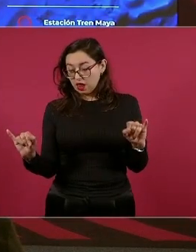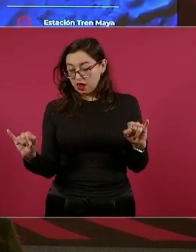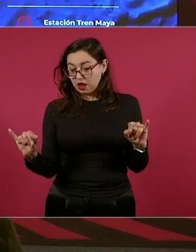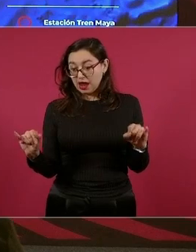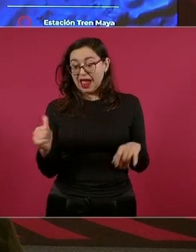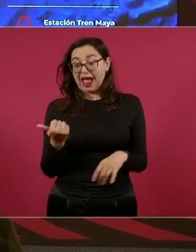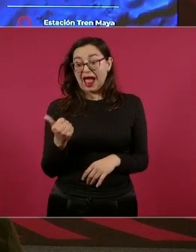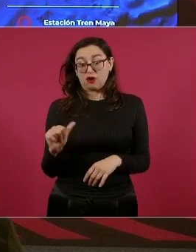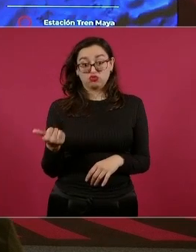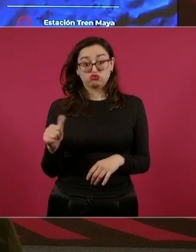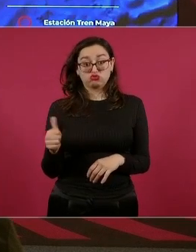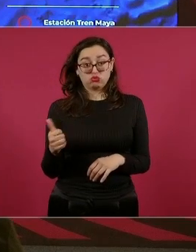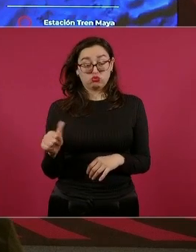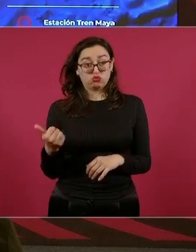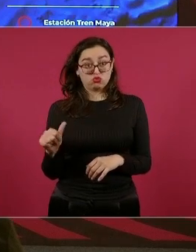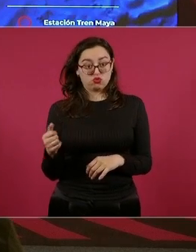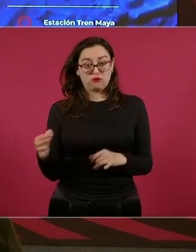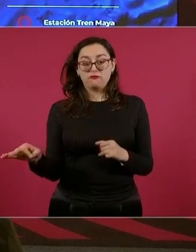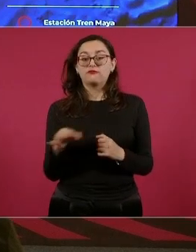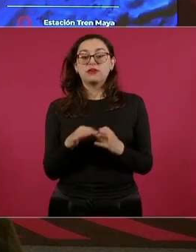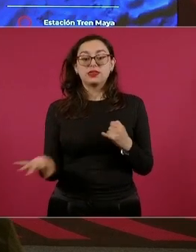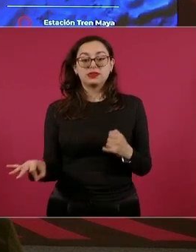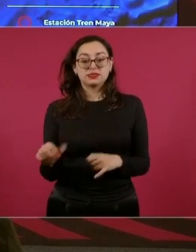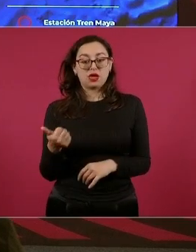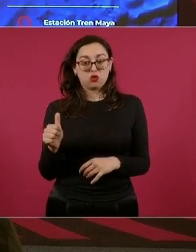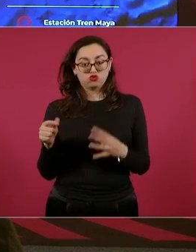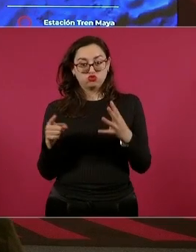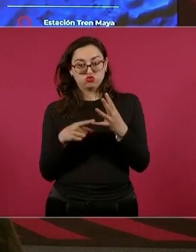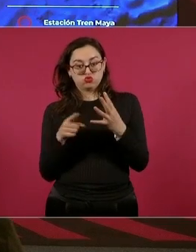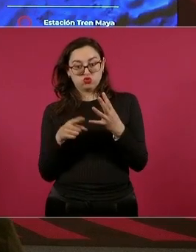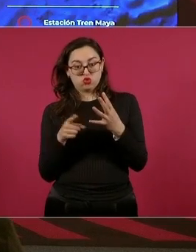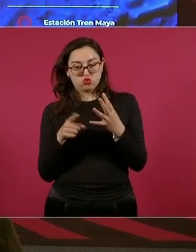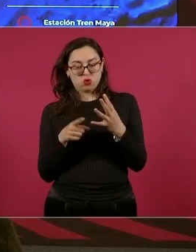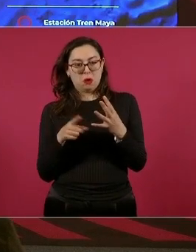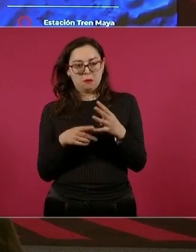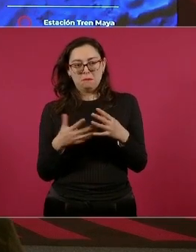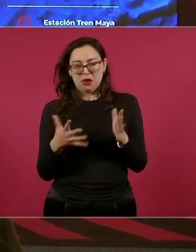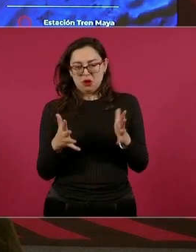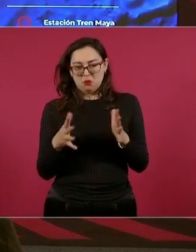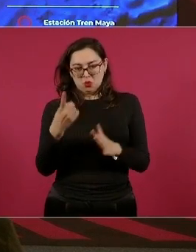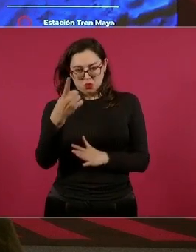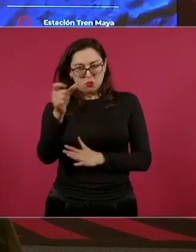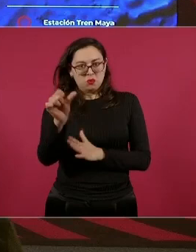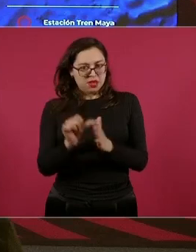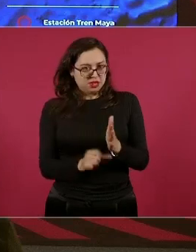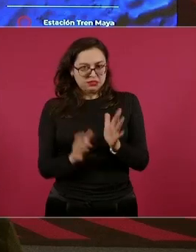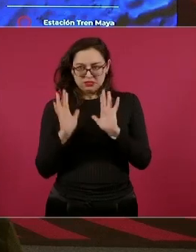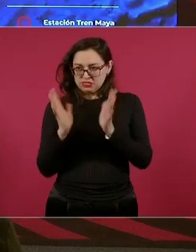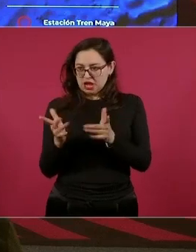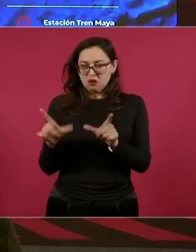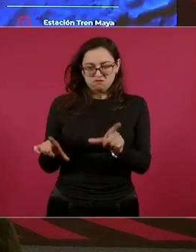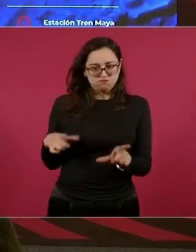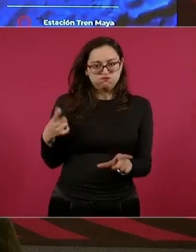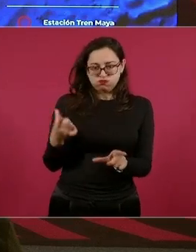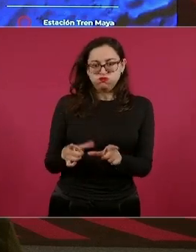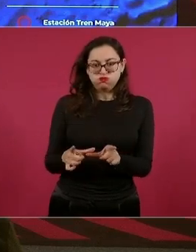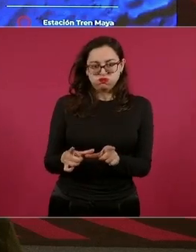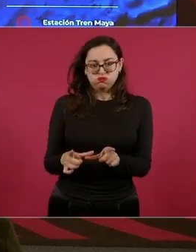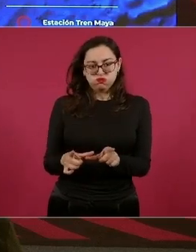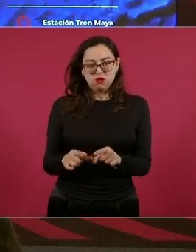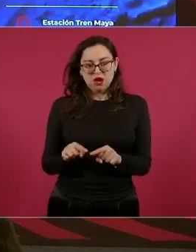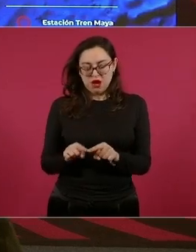finales de agosto, como en un mes ya quedaría.